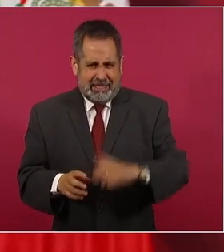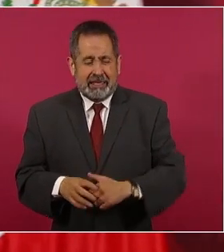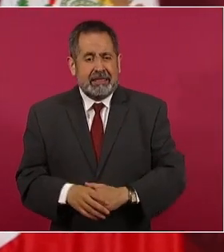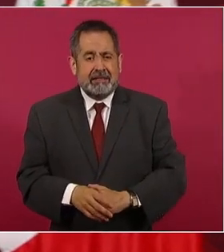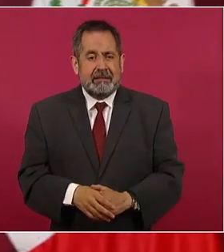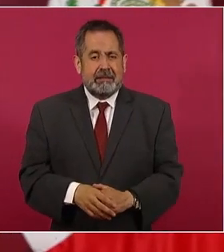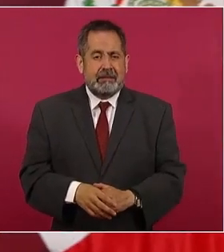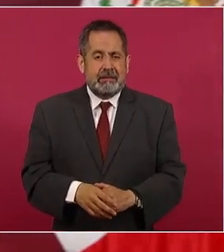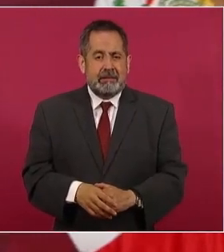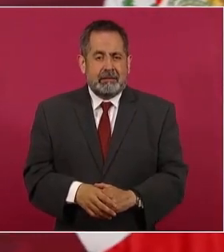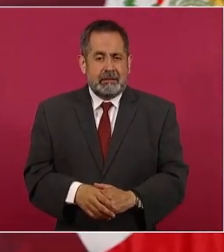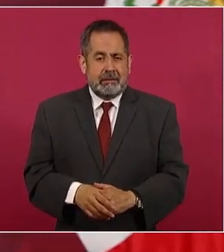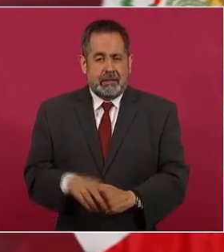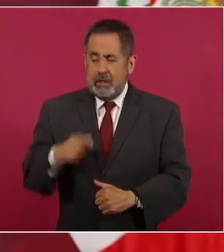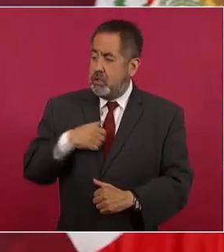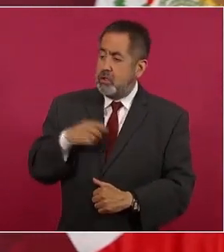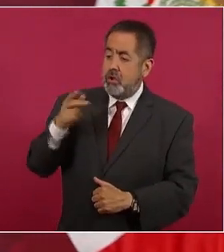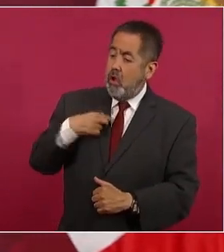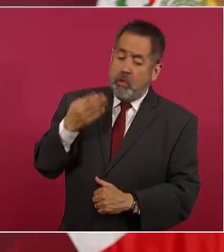que soy traidor